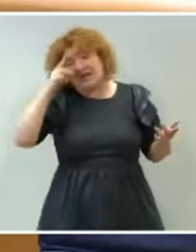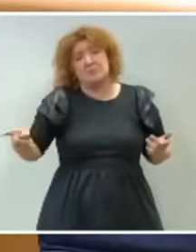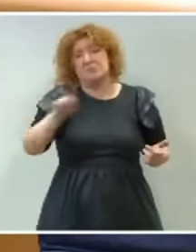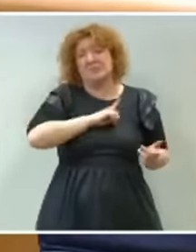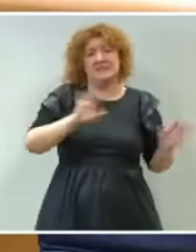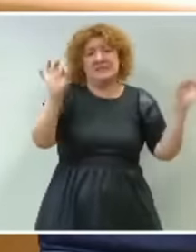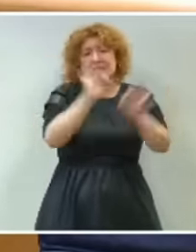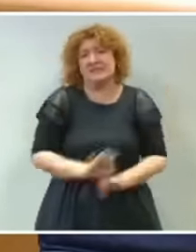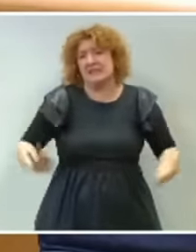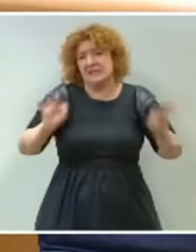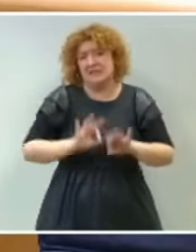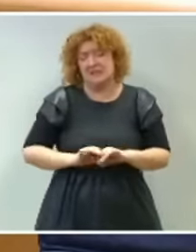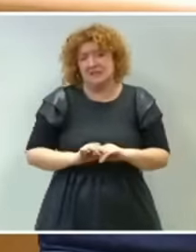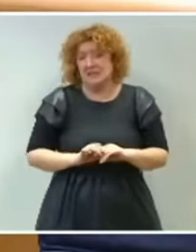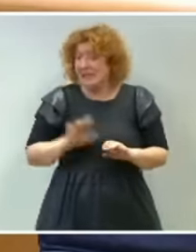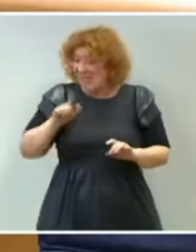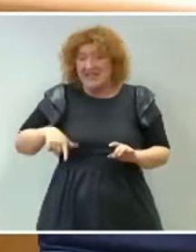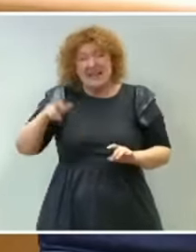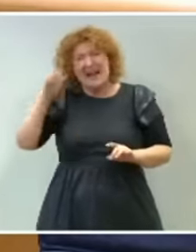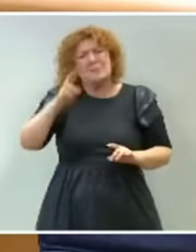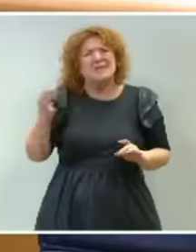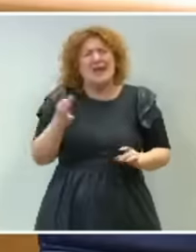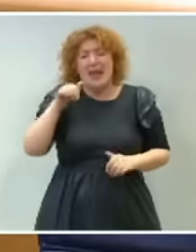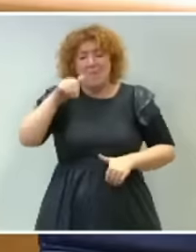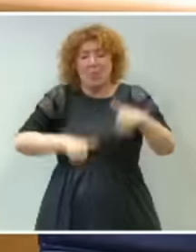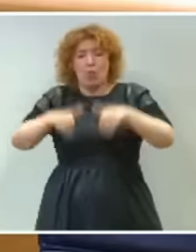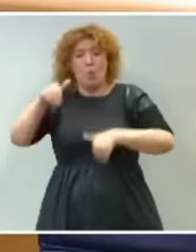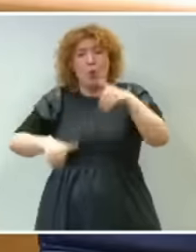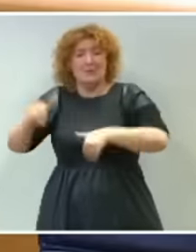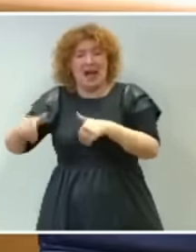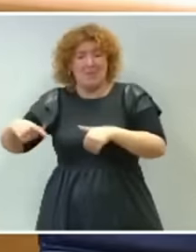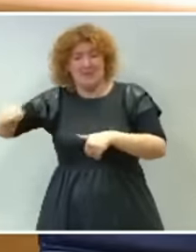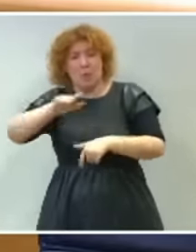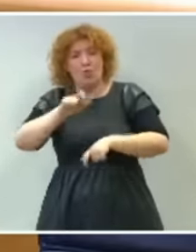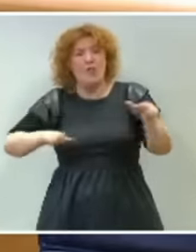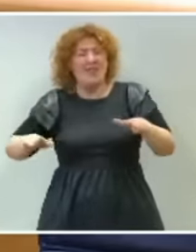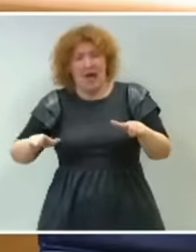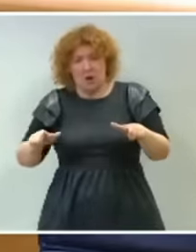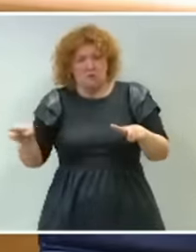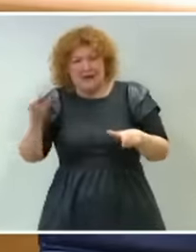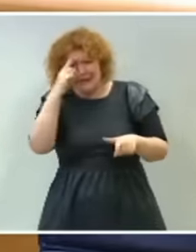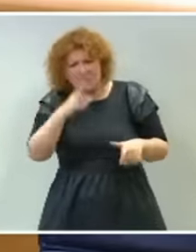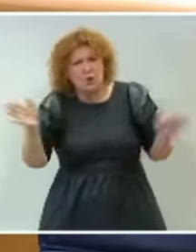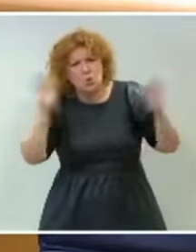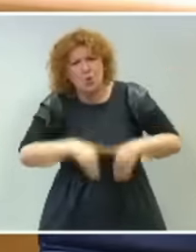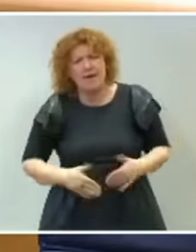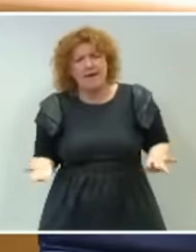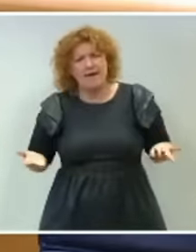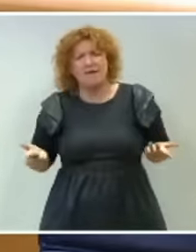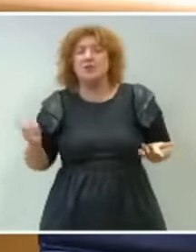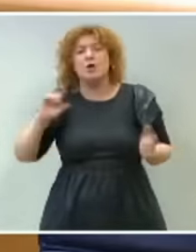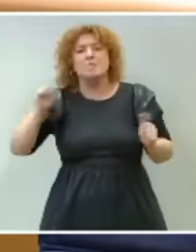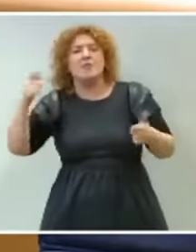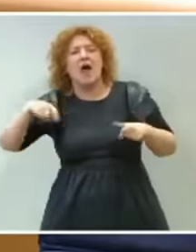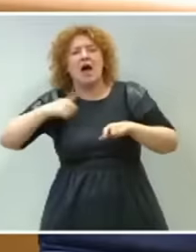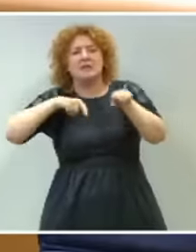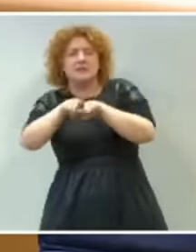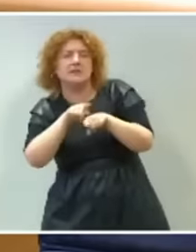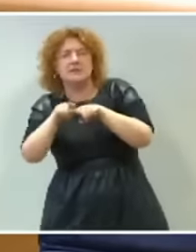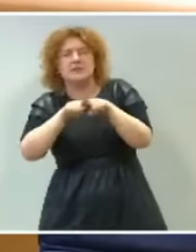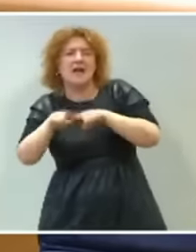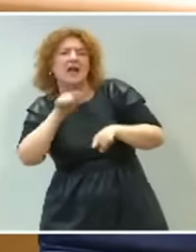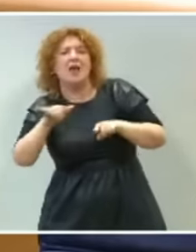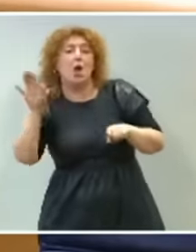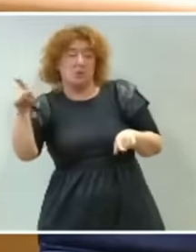siquiera la voluntad de los ciudadanos, se dedican a hablar de cuestiones y a intentar dar lesiones de